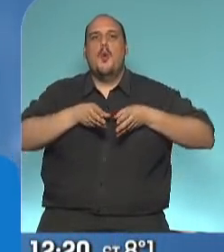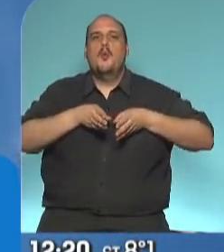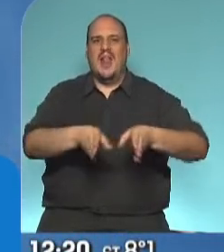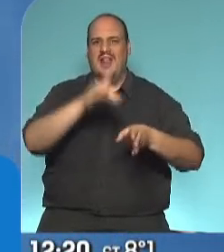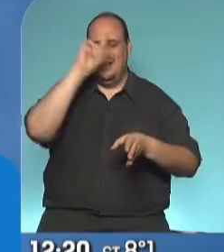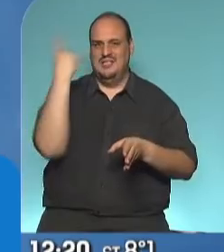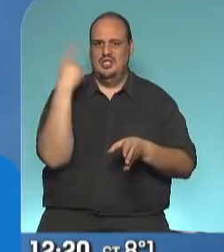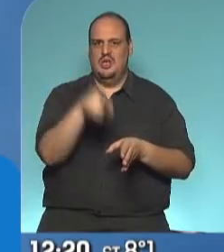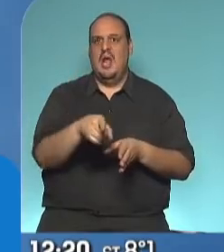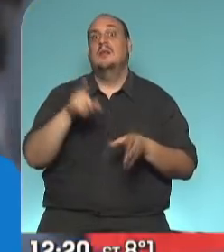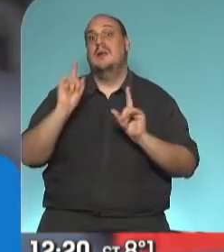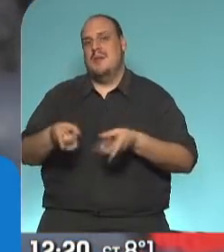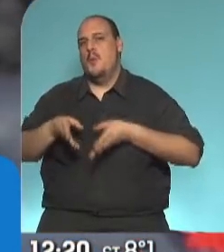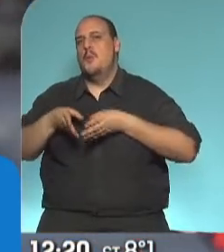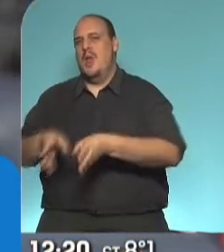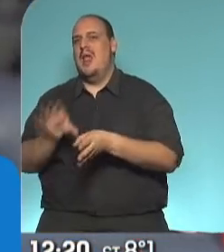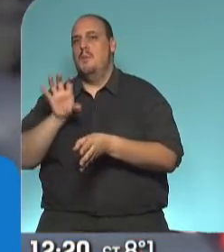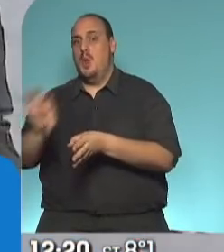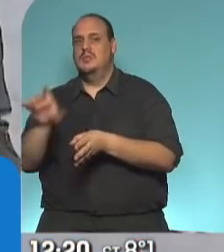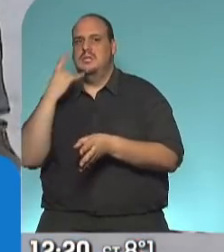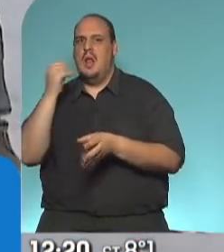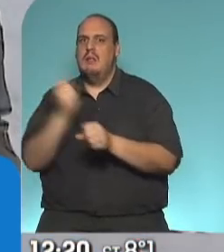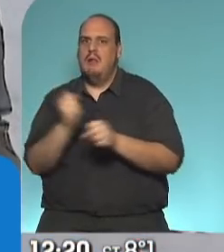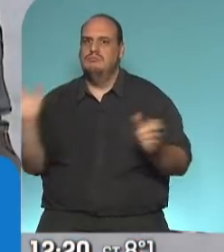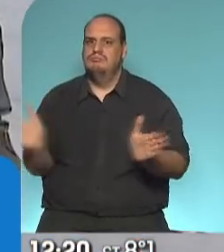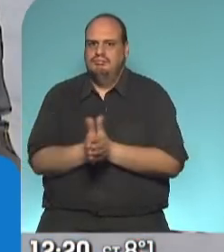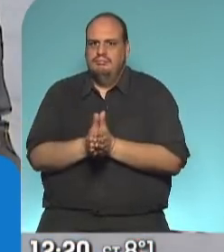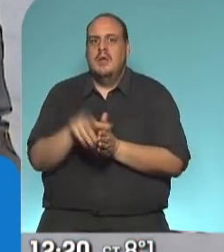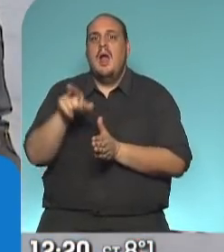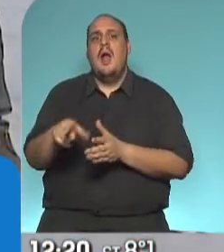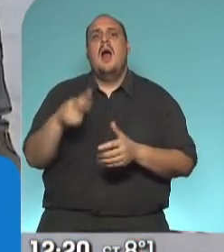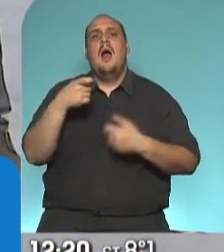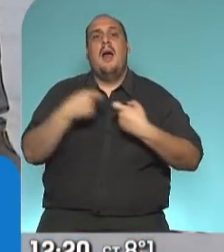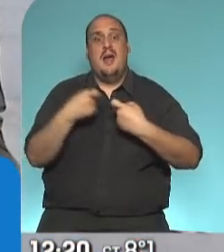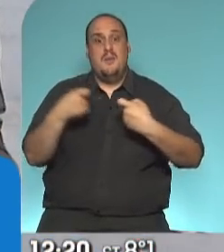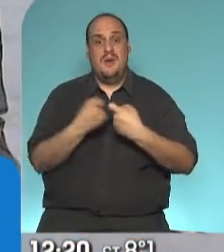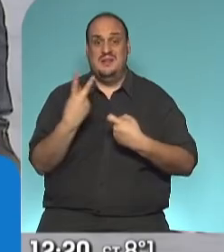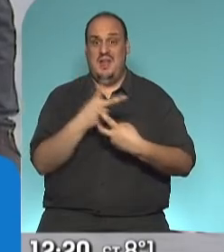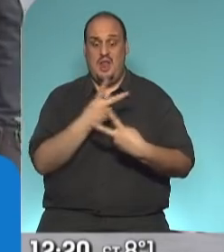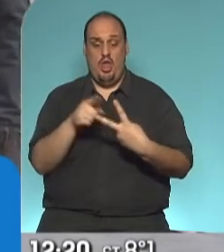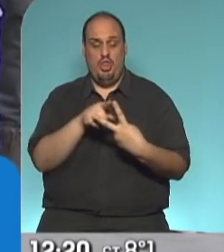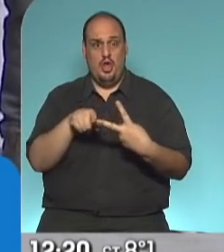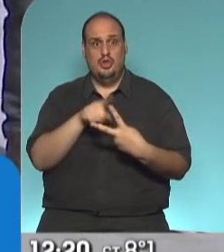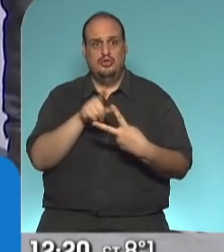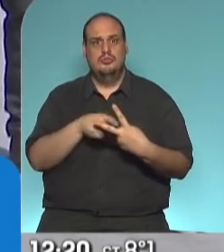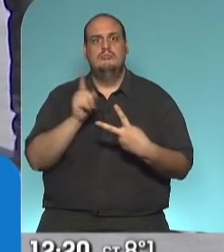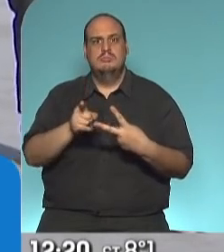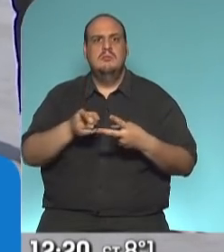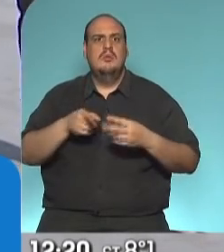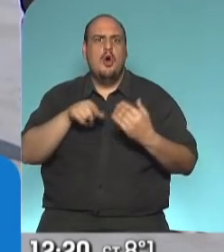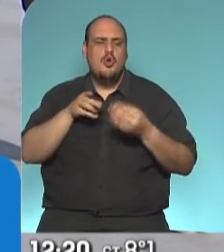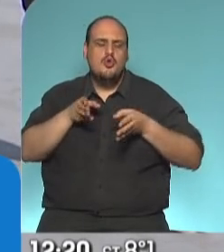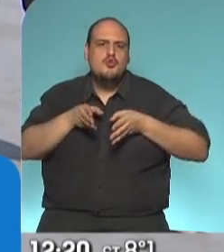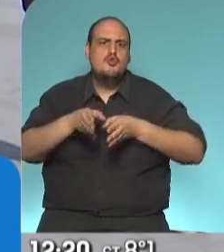acompañando junto a Vialidad Provincial. Acá hemos compartido con dos empresarios que son usuarios de esta ruta. Esta